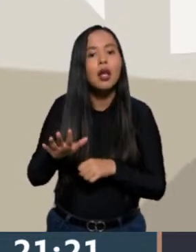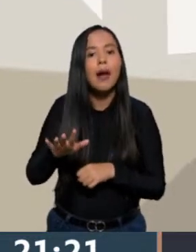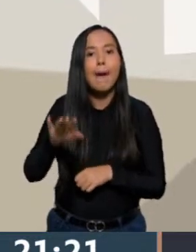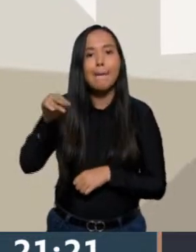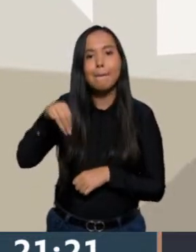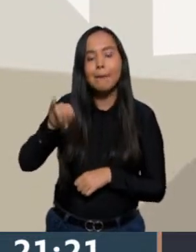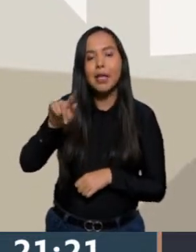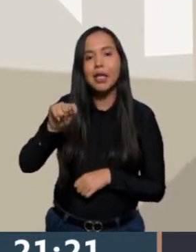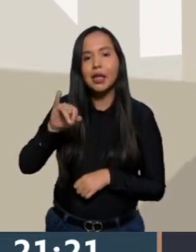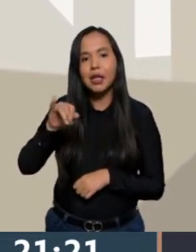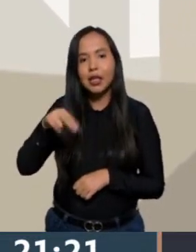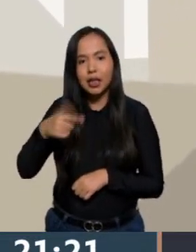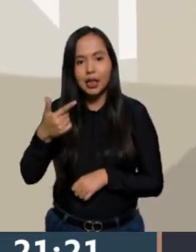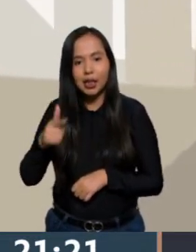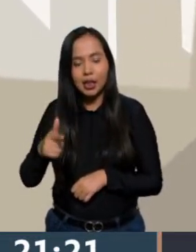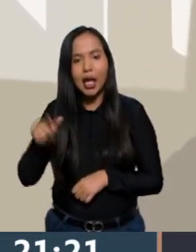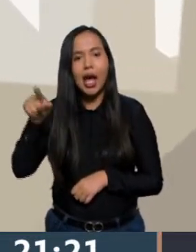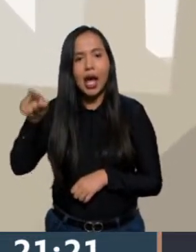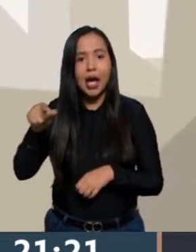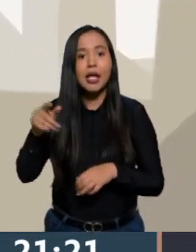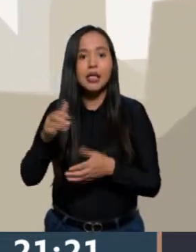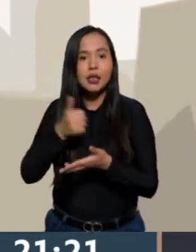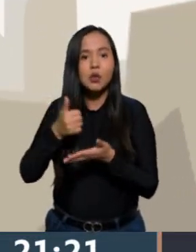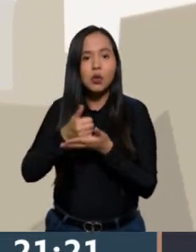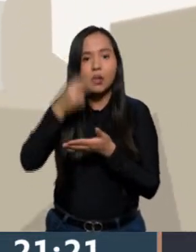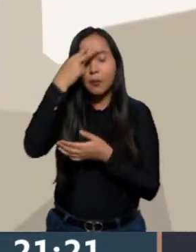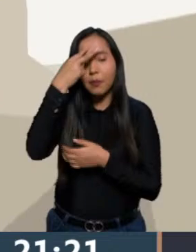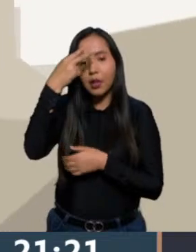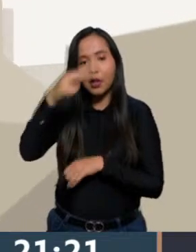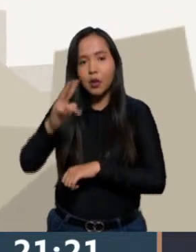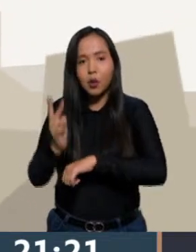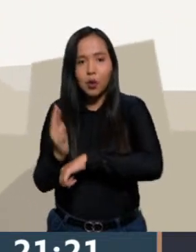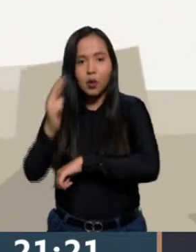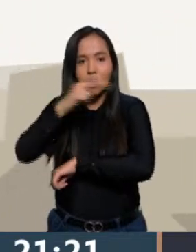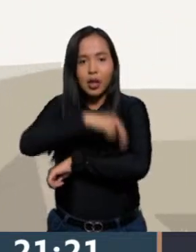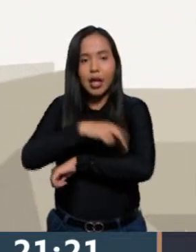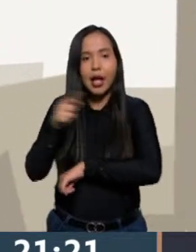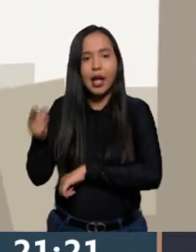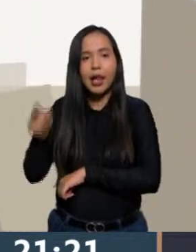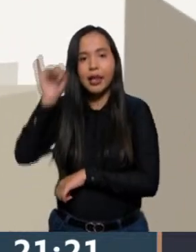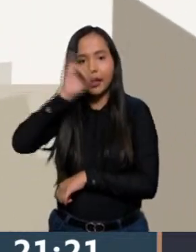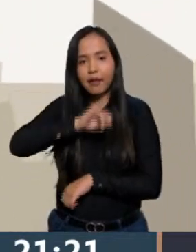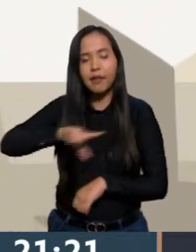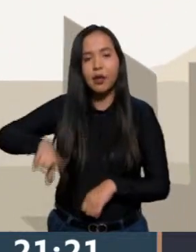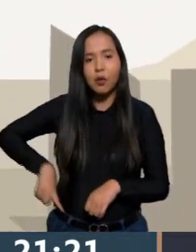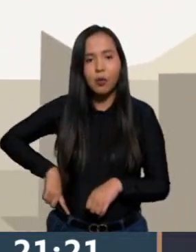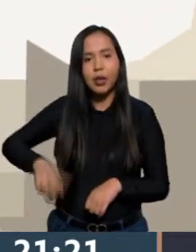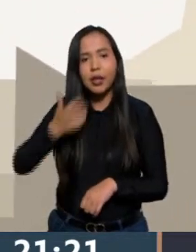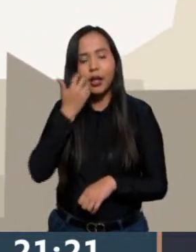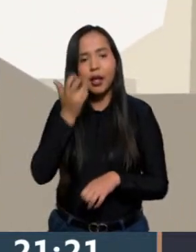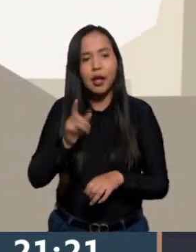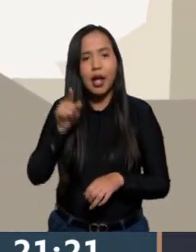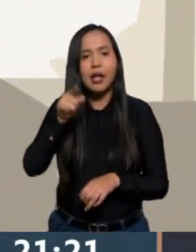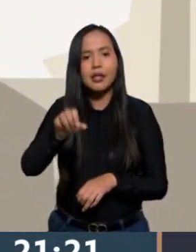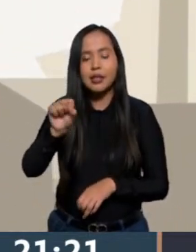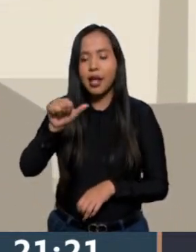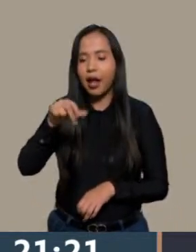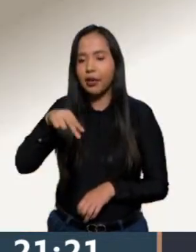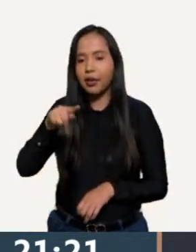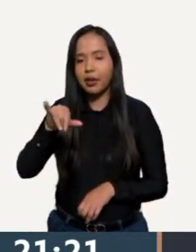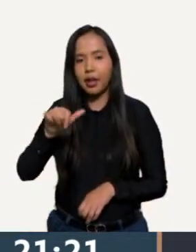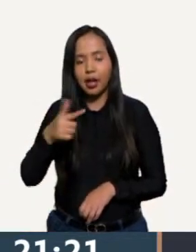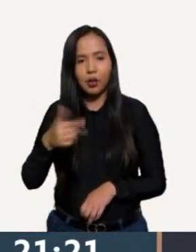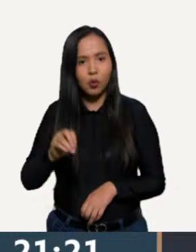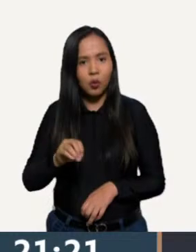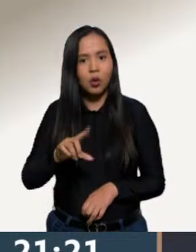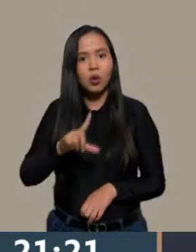el Monumento a la Revolución en Ciudad de México del candidato a la Jefatura de Gobierno, Santiago Taboada. Entonces, ahí